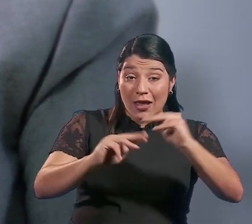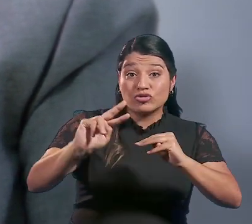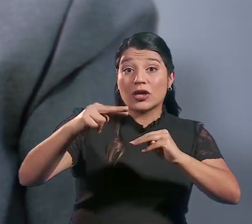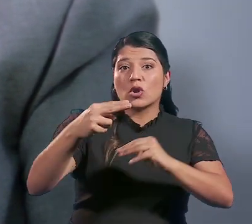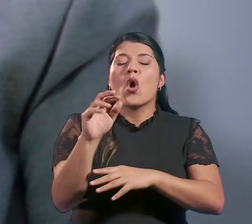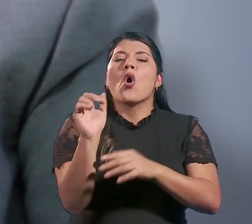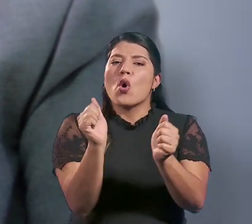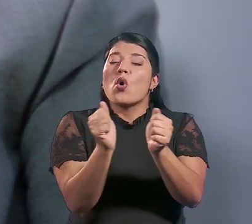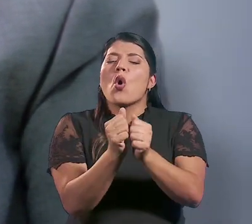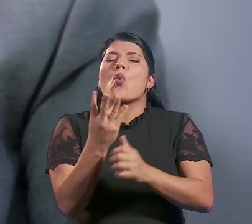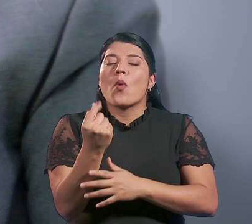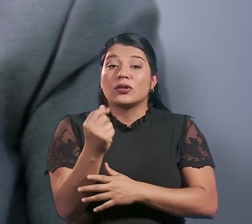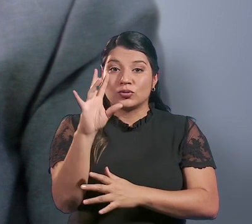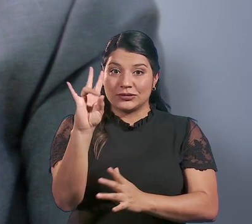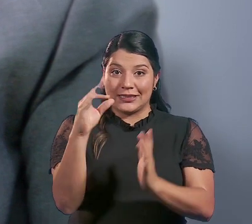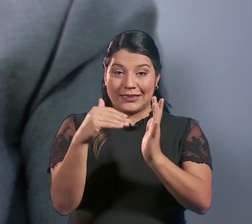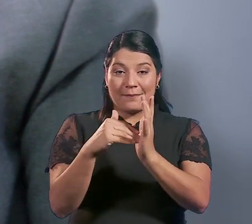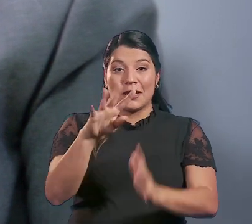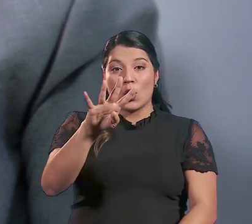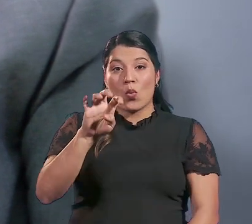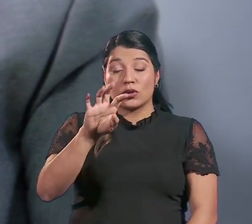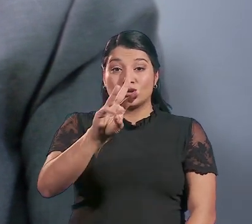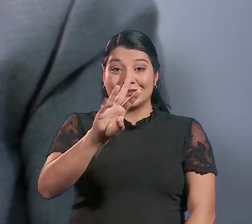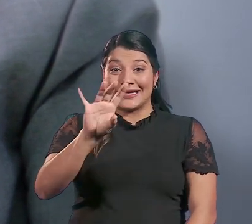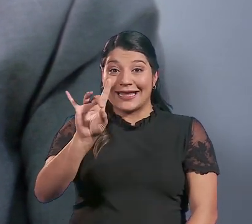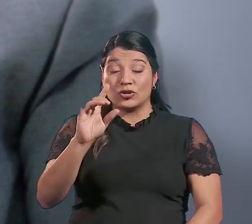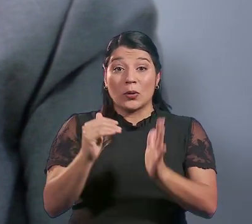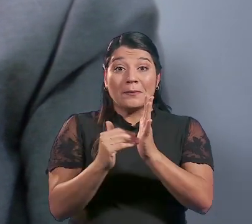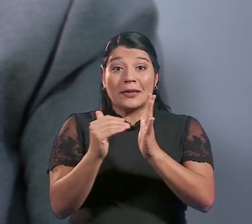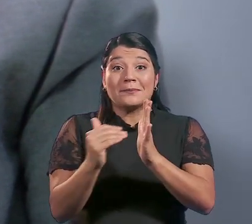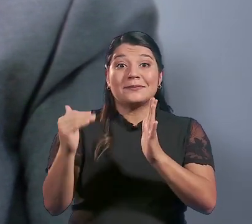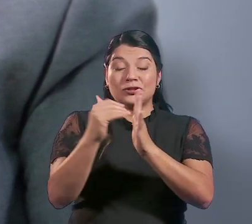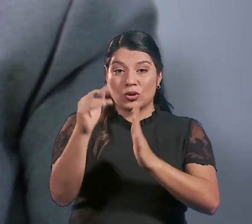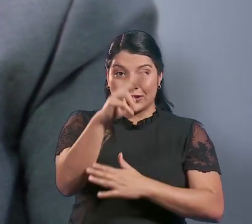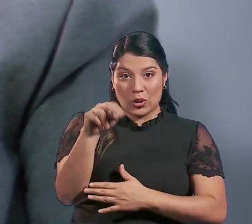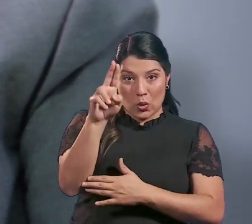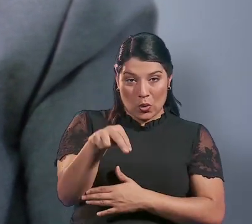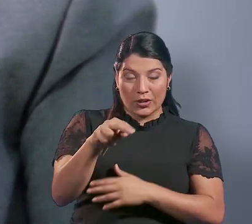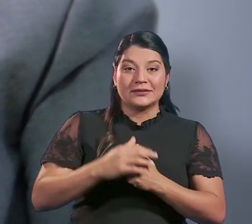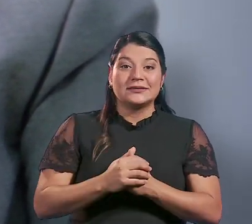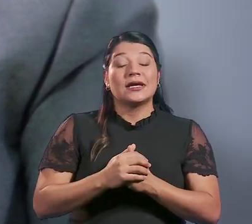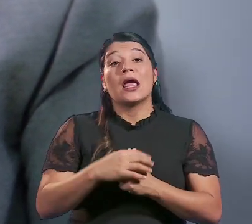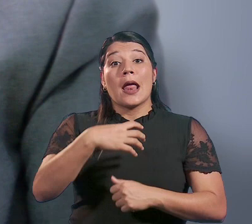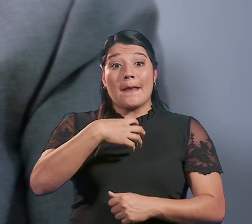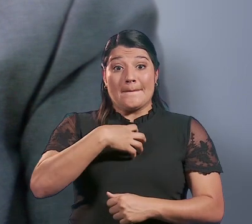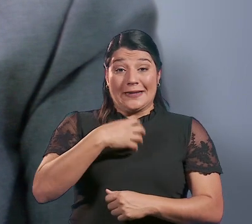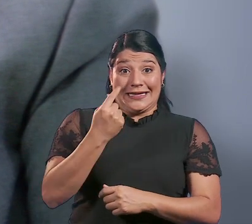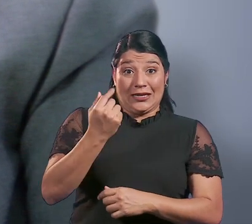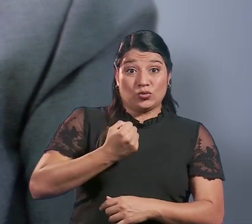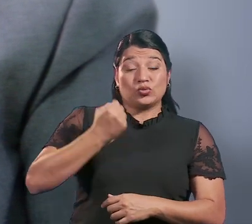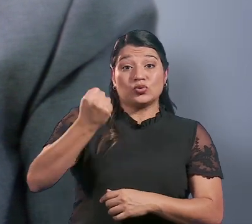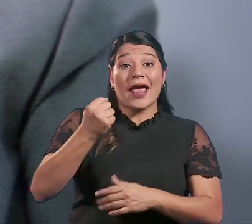secundario, con un volumen de 7.468 miles de millones de colones. El patrimonio del